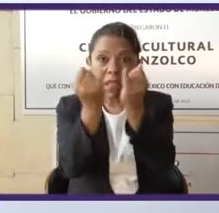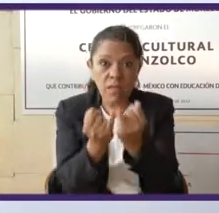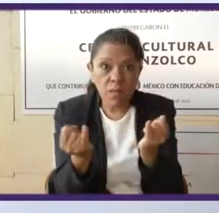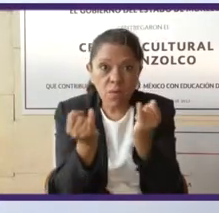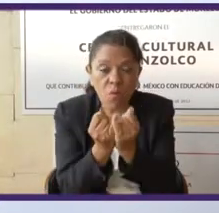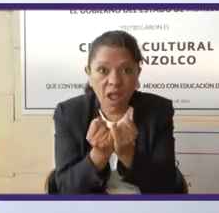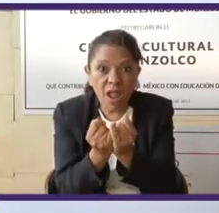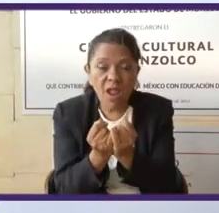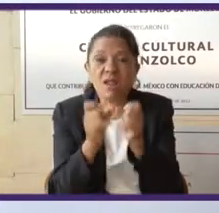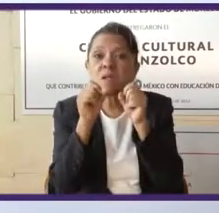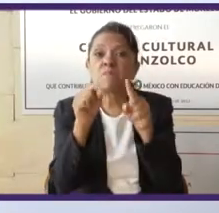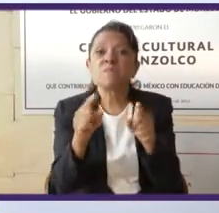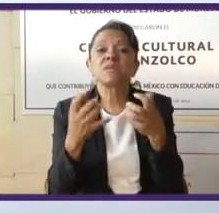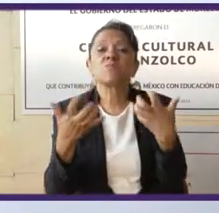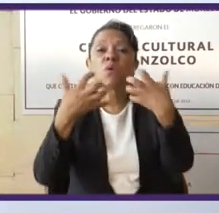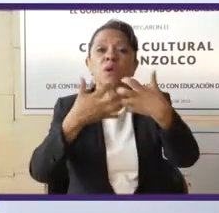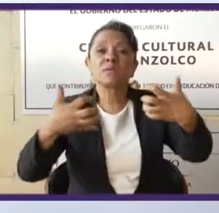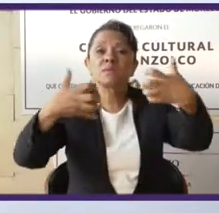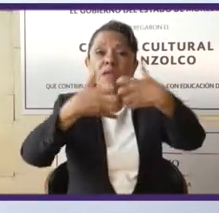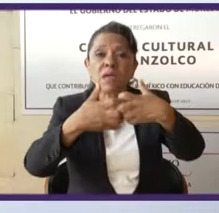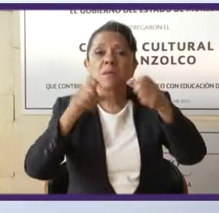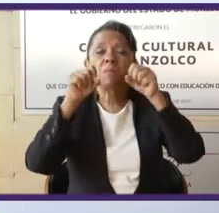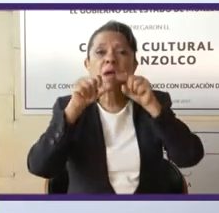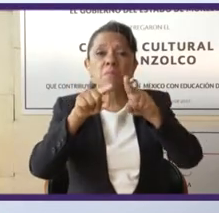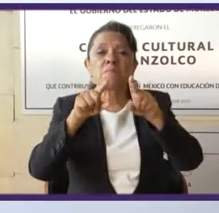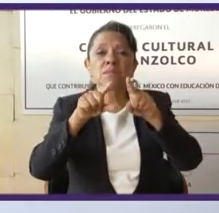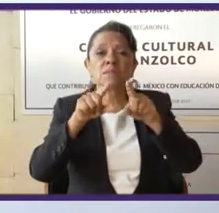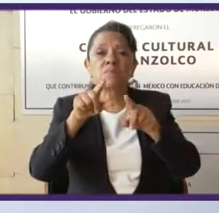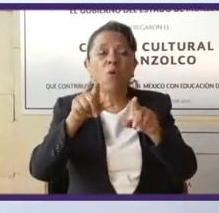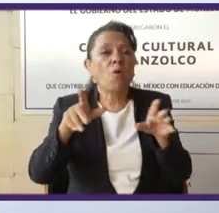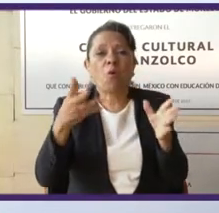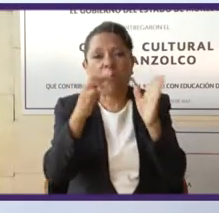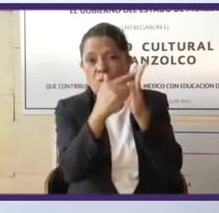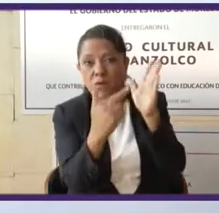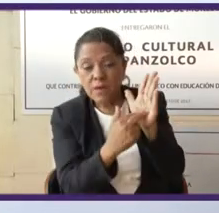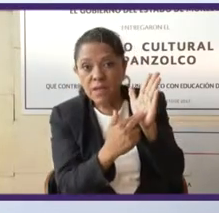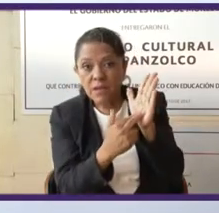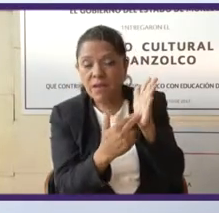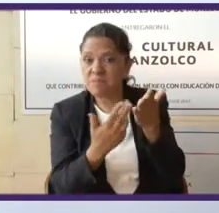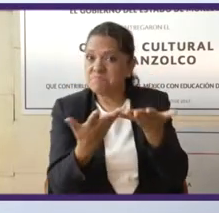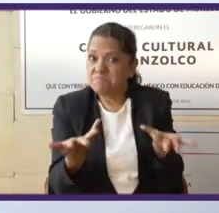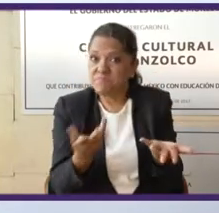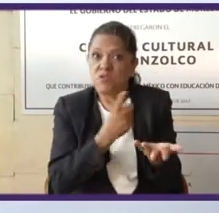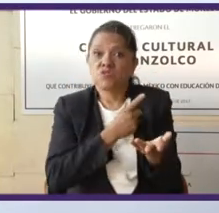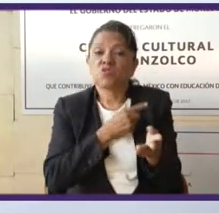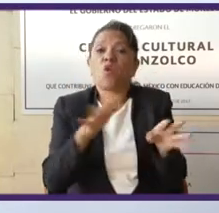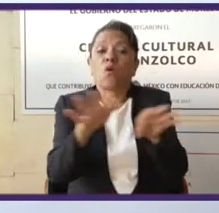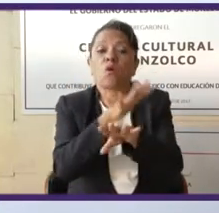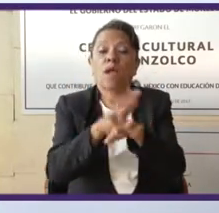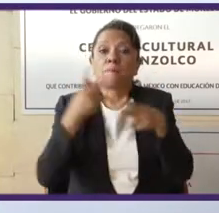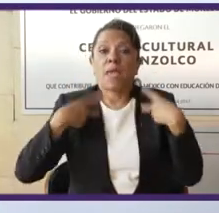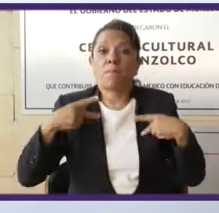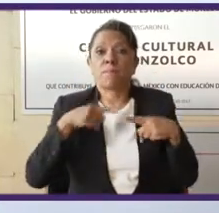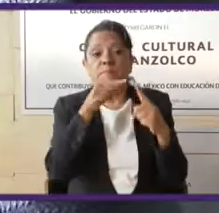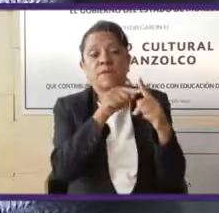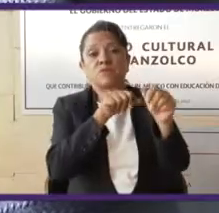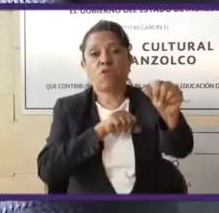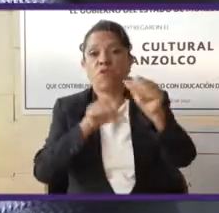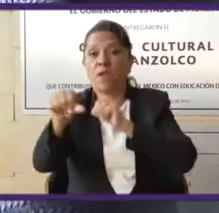bajo los mismos esquemas, la misma estructura, cambiando solamente de gente o de partido en el gobierno,